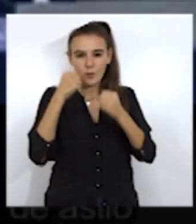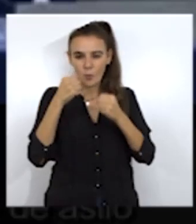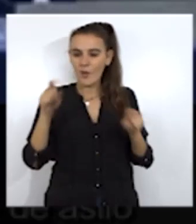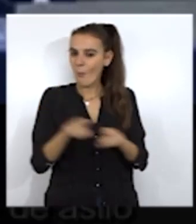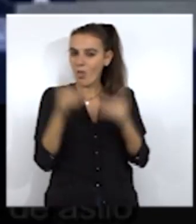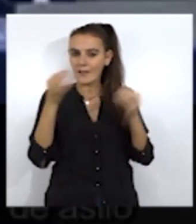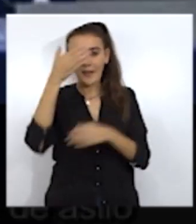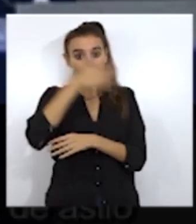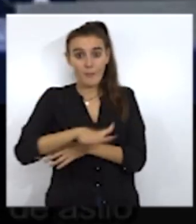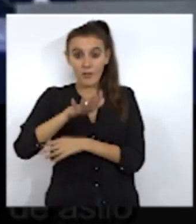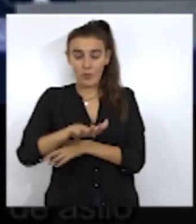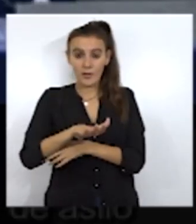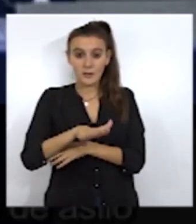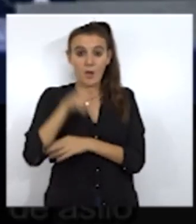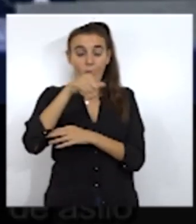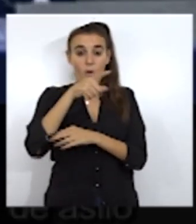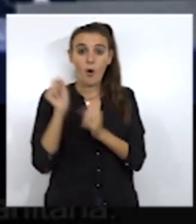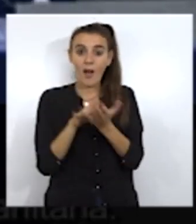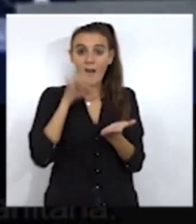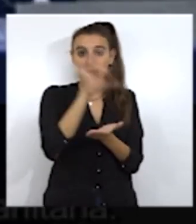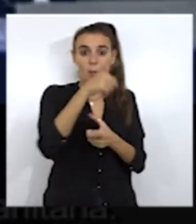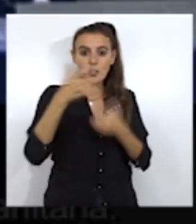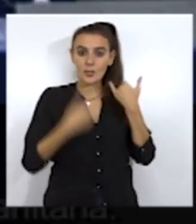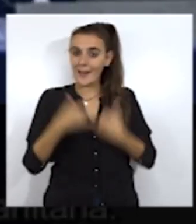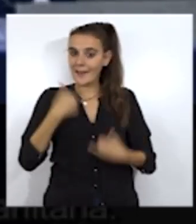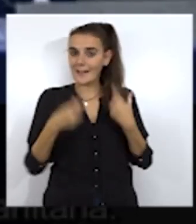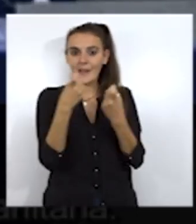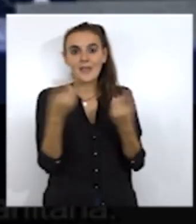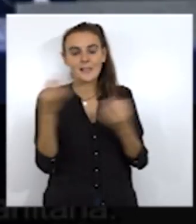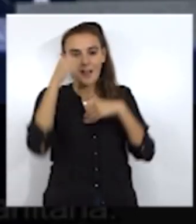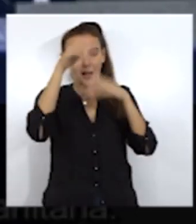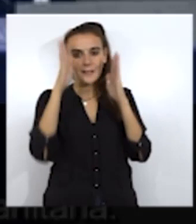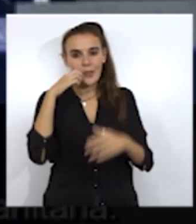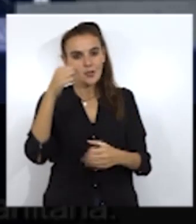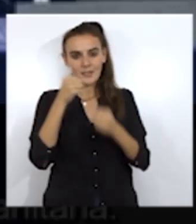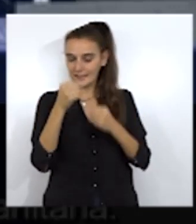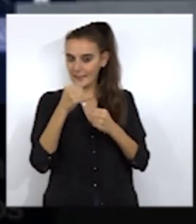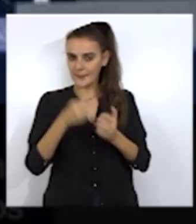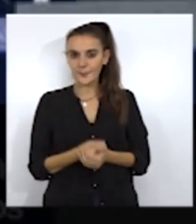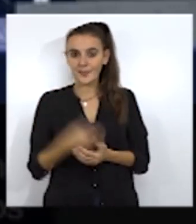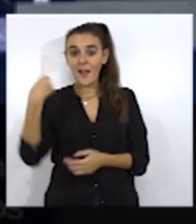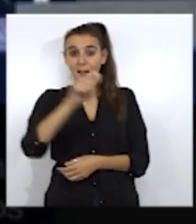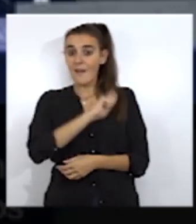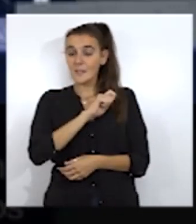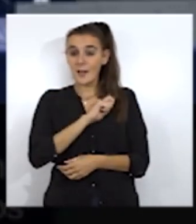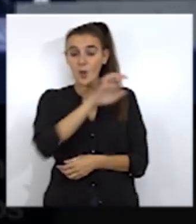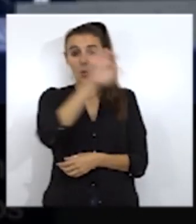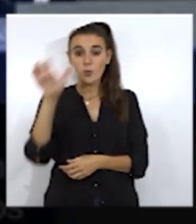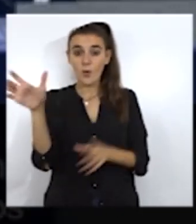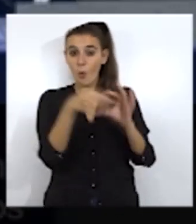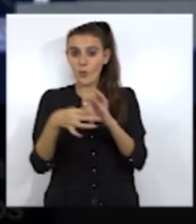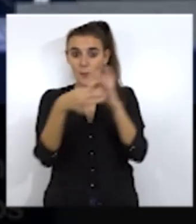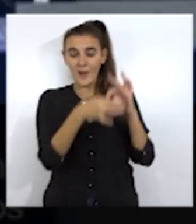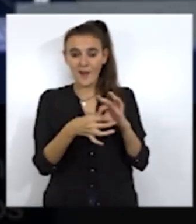Sin importar que sean menores demandas de asilo o personas heridas que necesitan atención sanitaria. España y la Unión